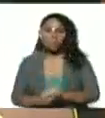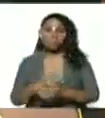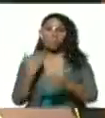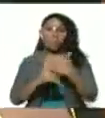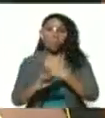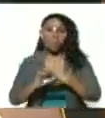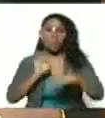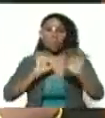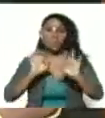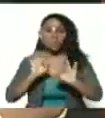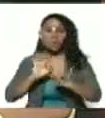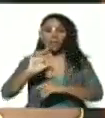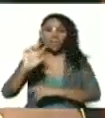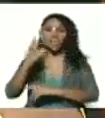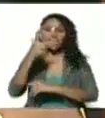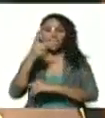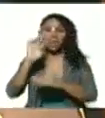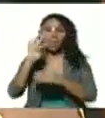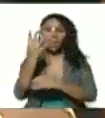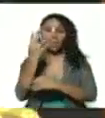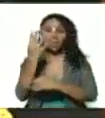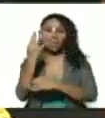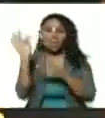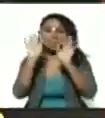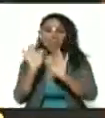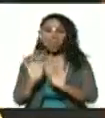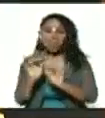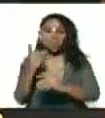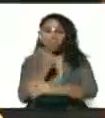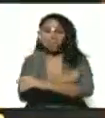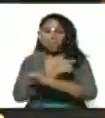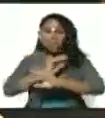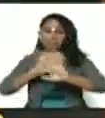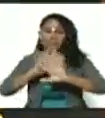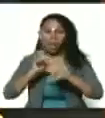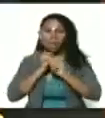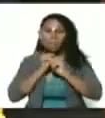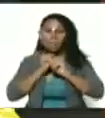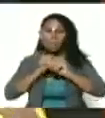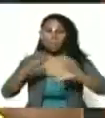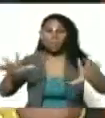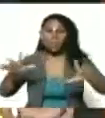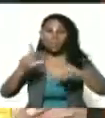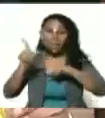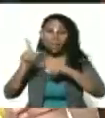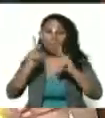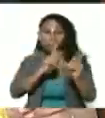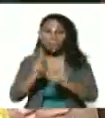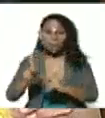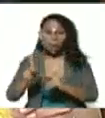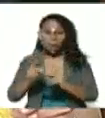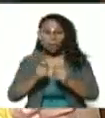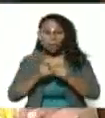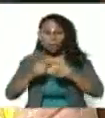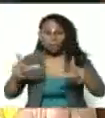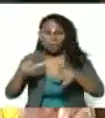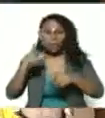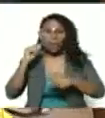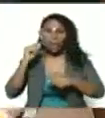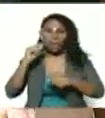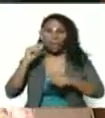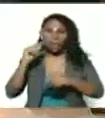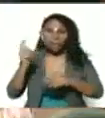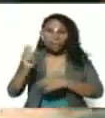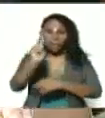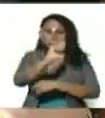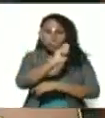ahorita preparándonos ya a la tercera y cuarta fase como usted lo dijo ya es la expansión de este plan masivo de vacunación durante los meses